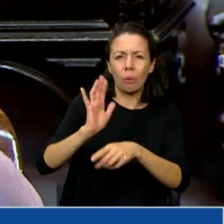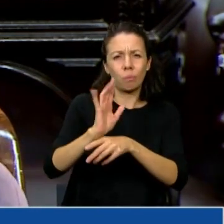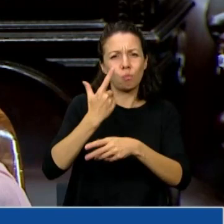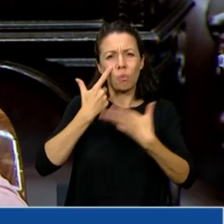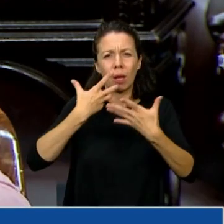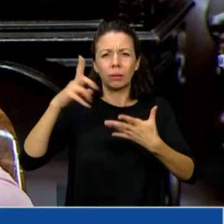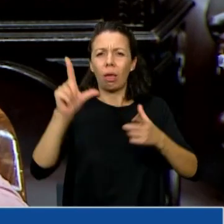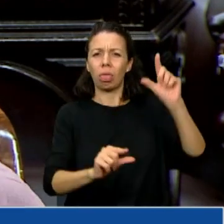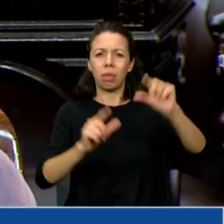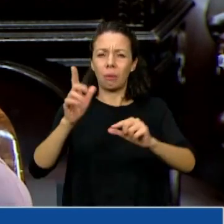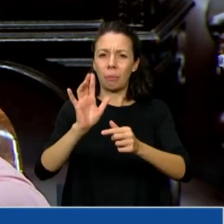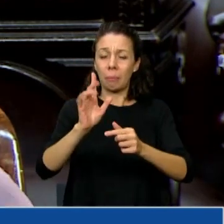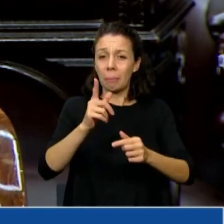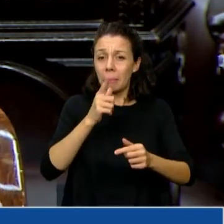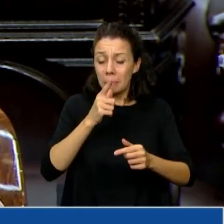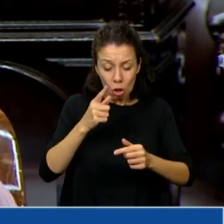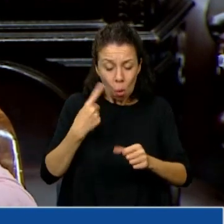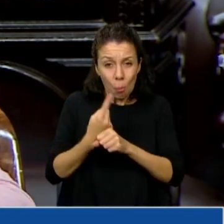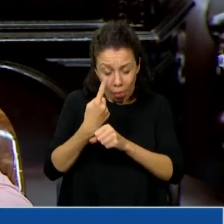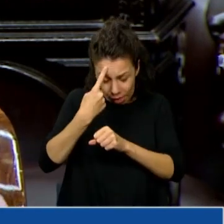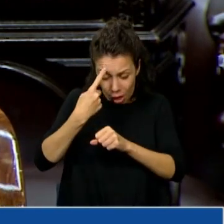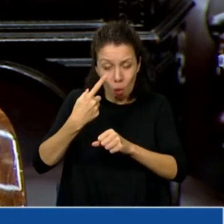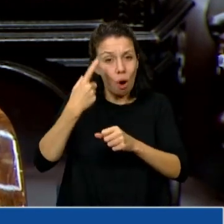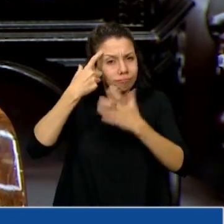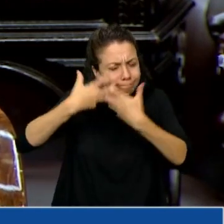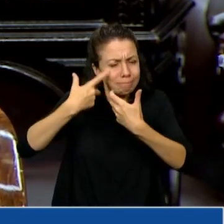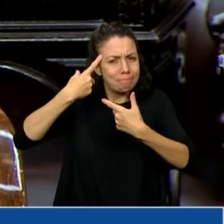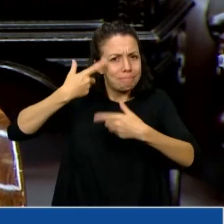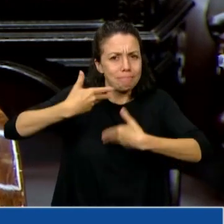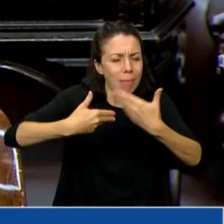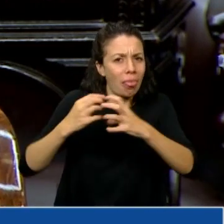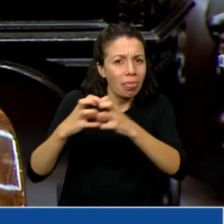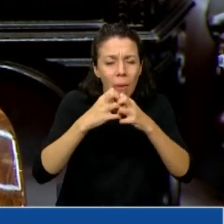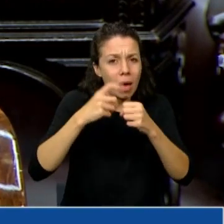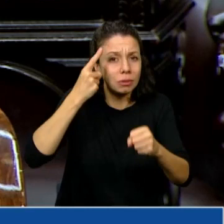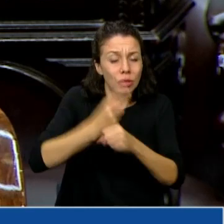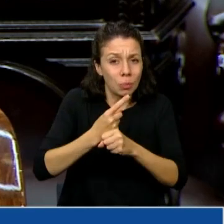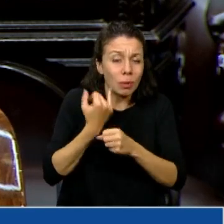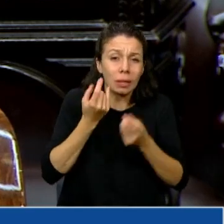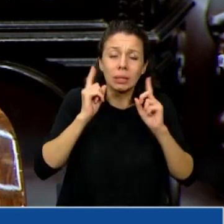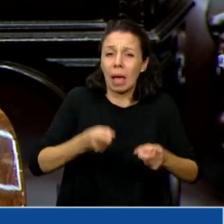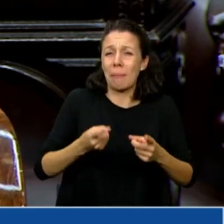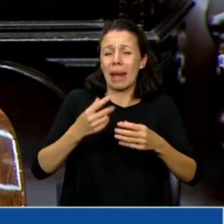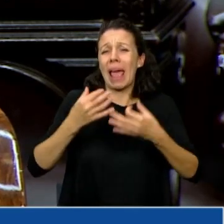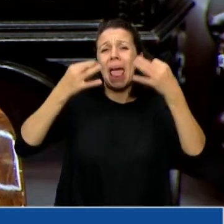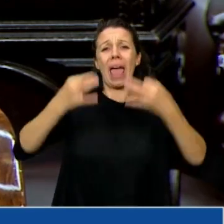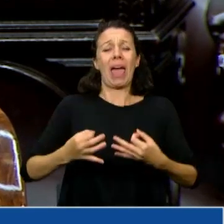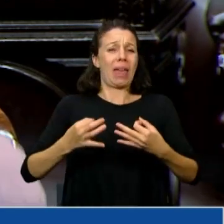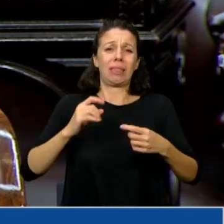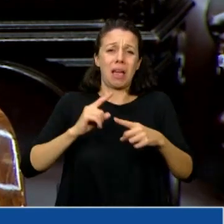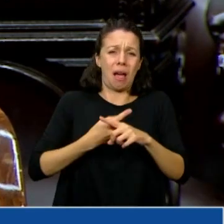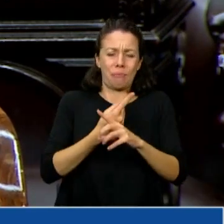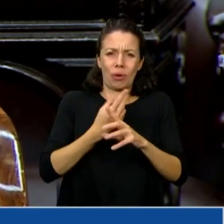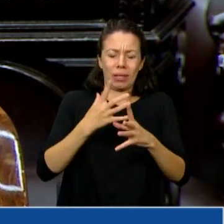sólo el pensamiento para dar continuidad a los debates, sino además esta cuestión de ética política. Y por último,